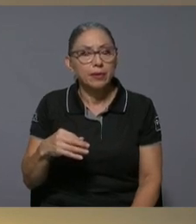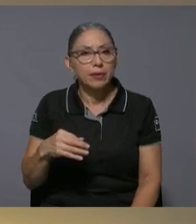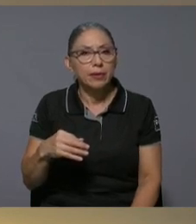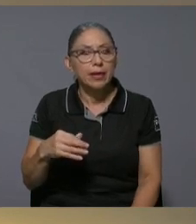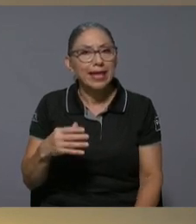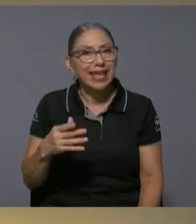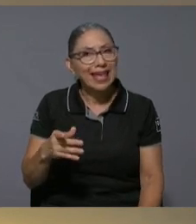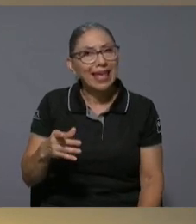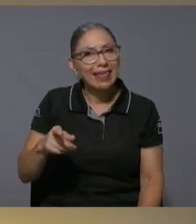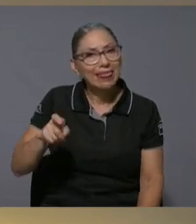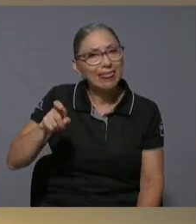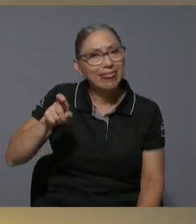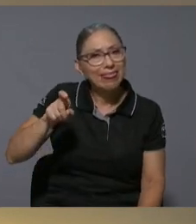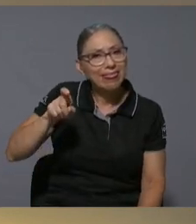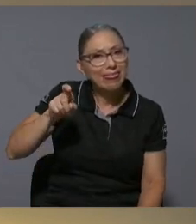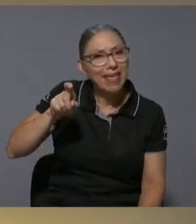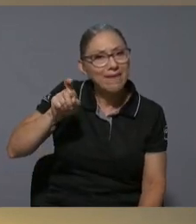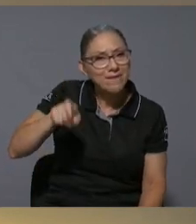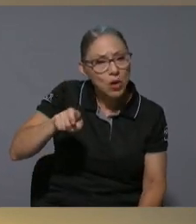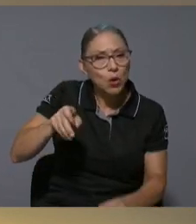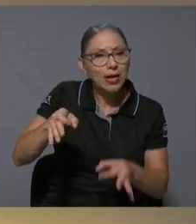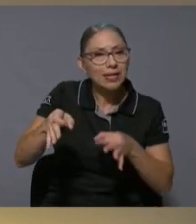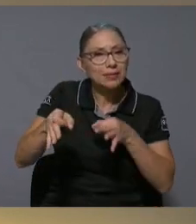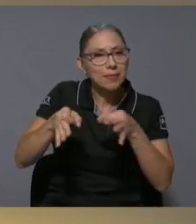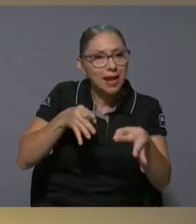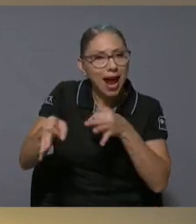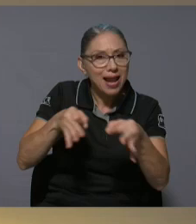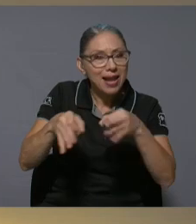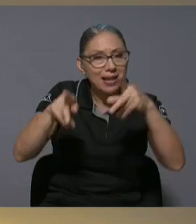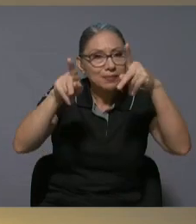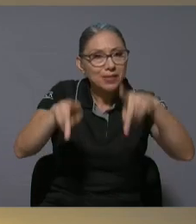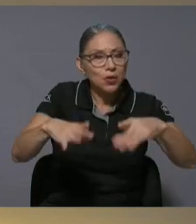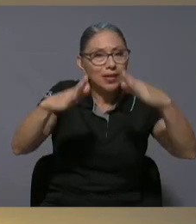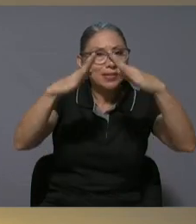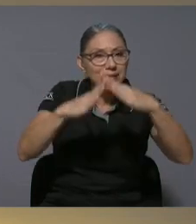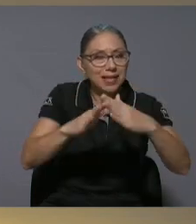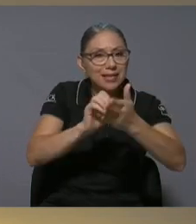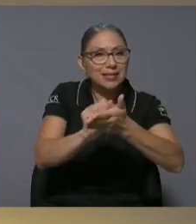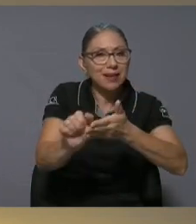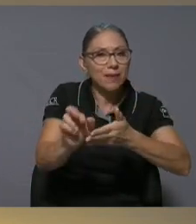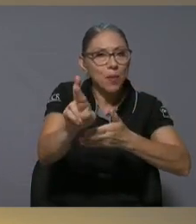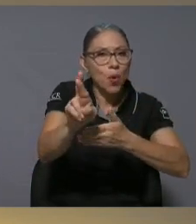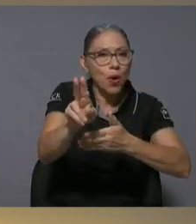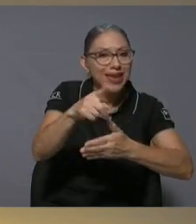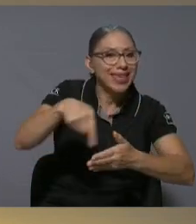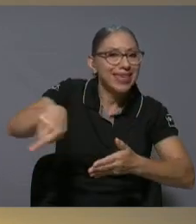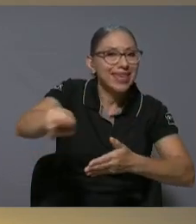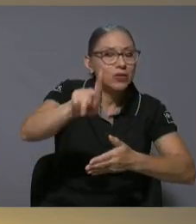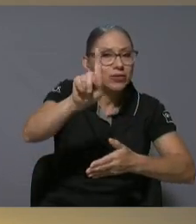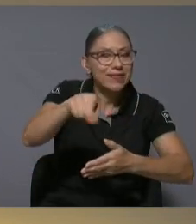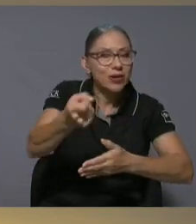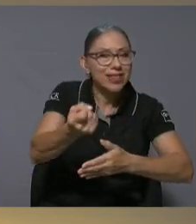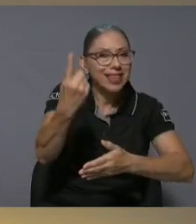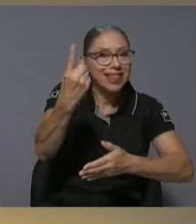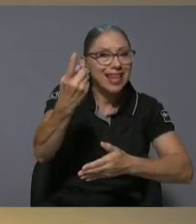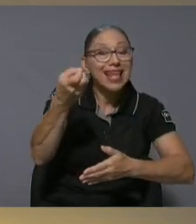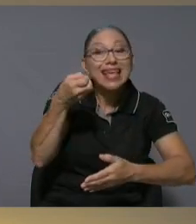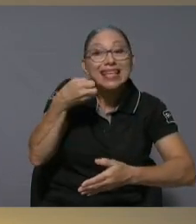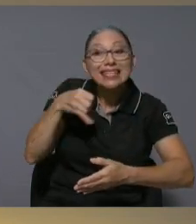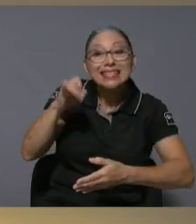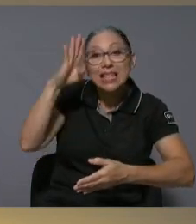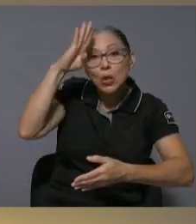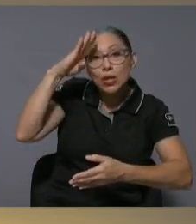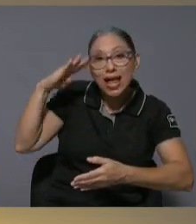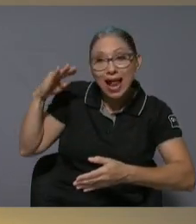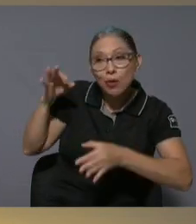debió explicarle a los ramoneses y los ramoneses debieron entender porque si doña Laura lo explica y los